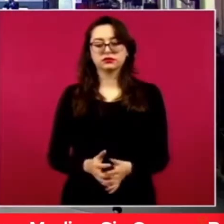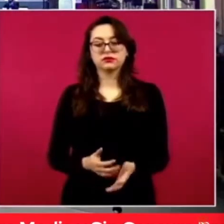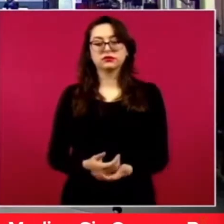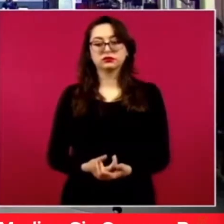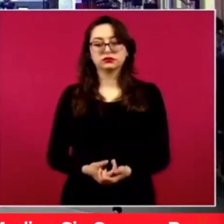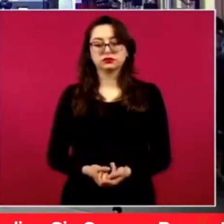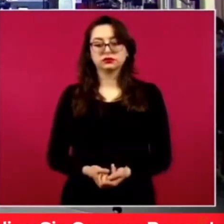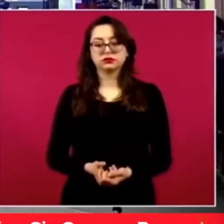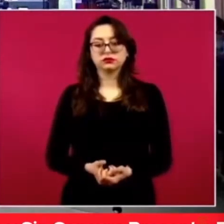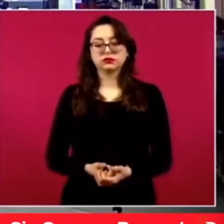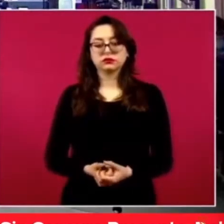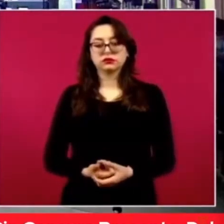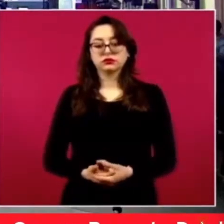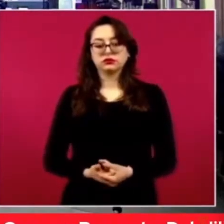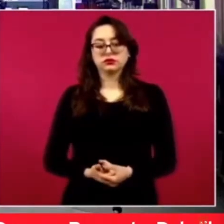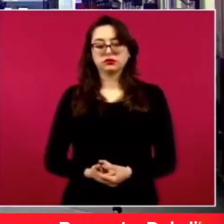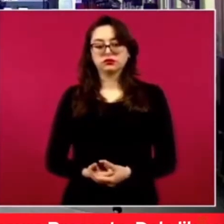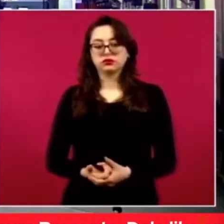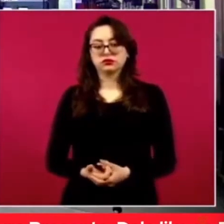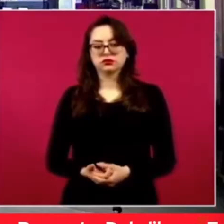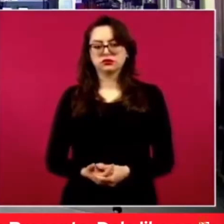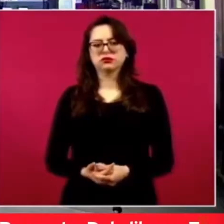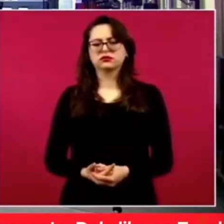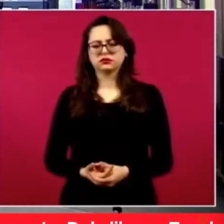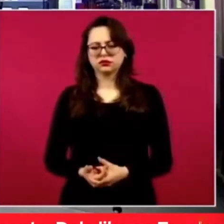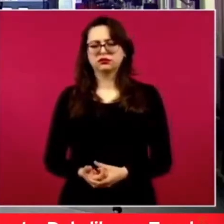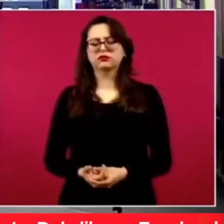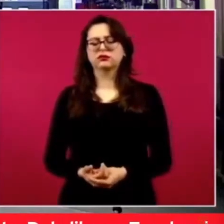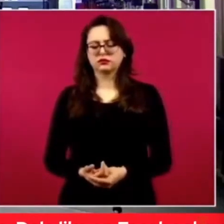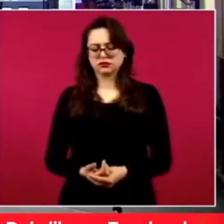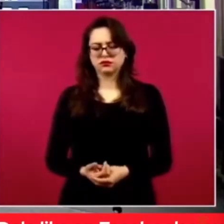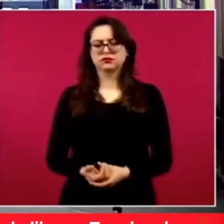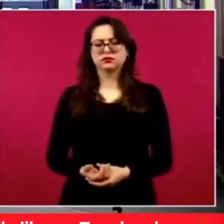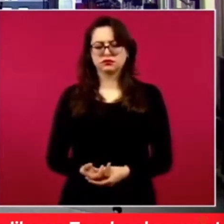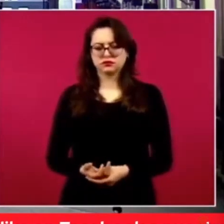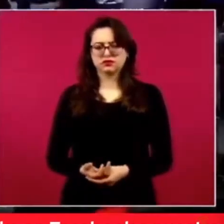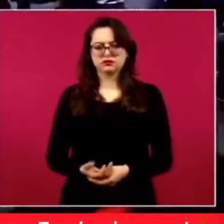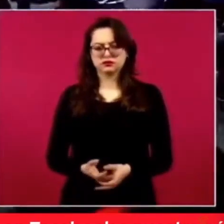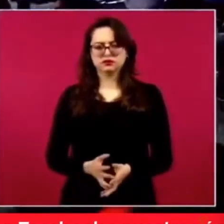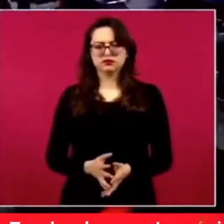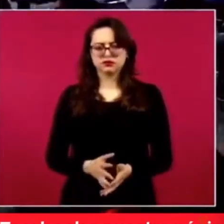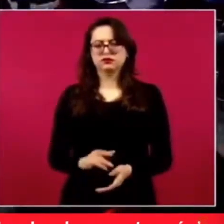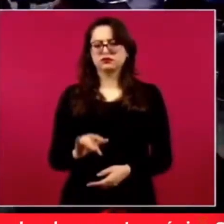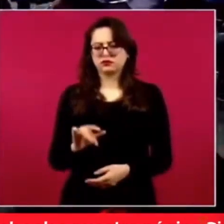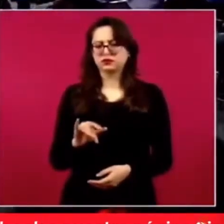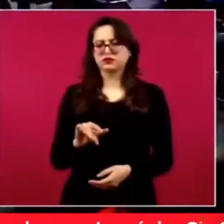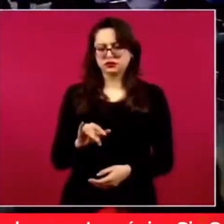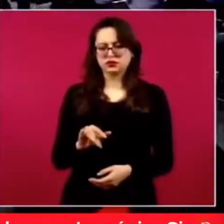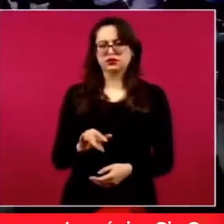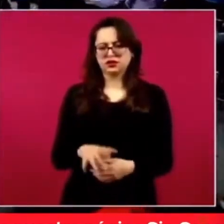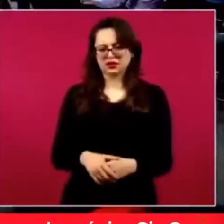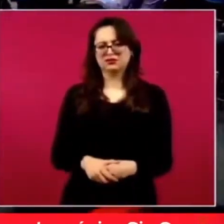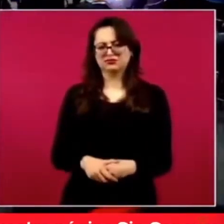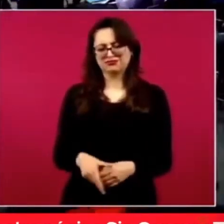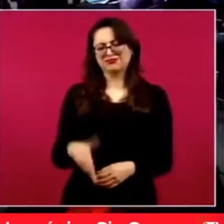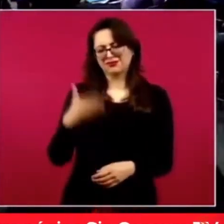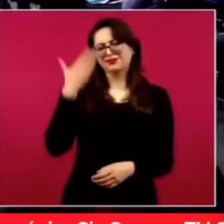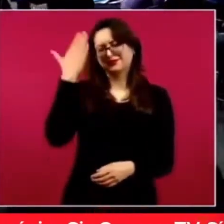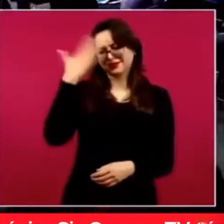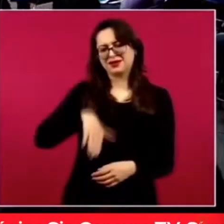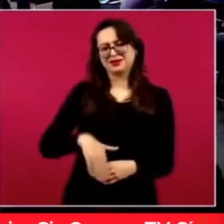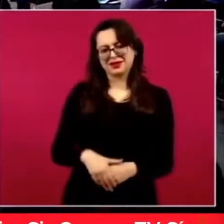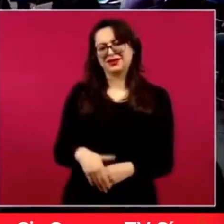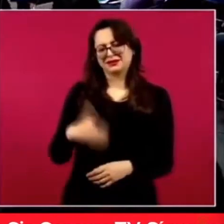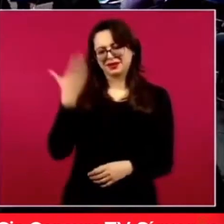que era un prototipo? ¿Está bien consciente de que era un prototipo? Sí, sabía. Sí, el que estaba